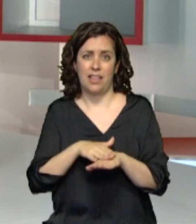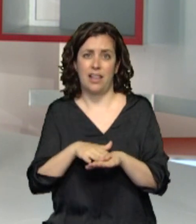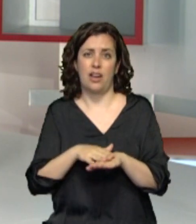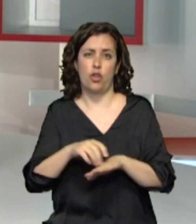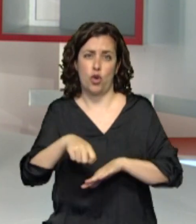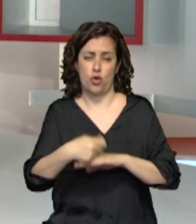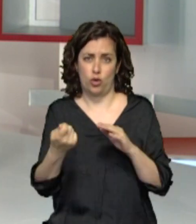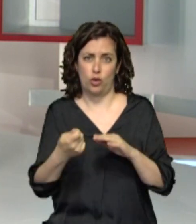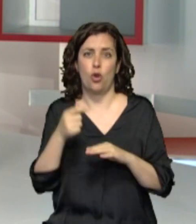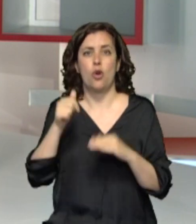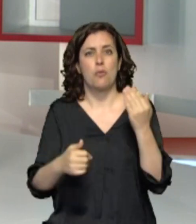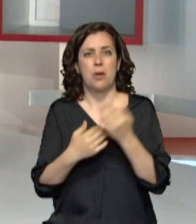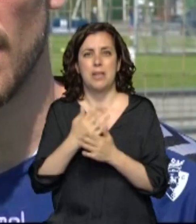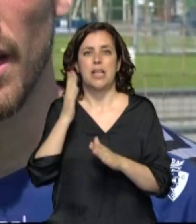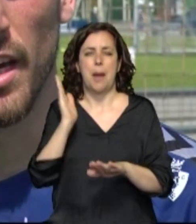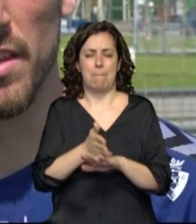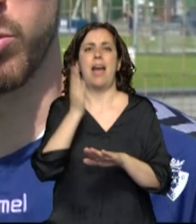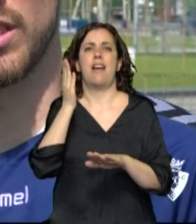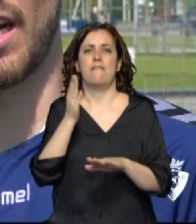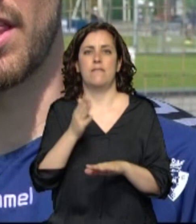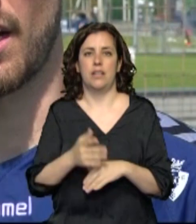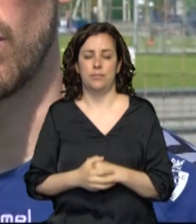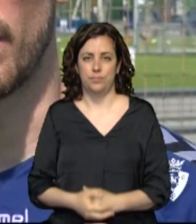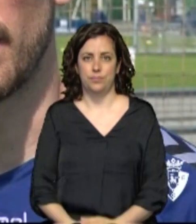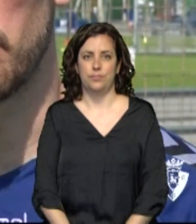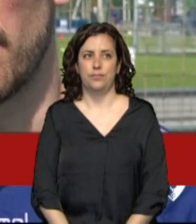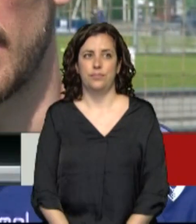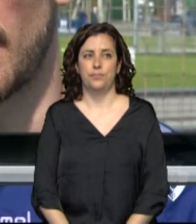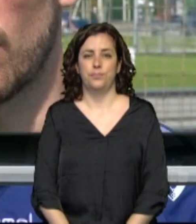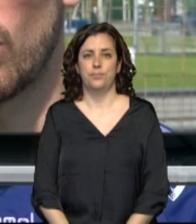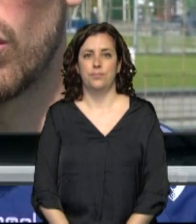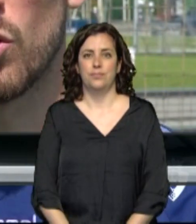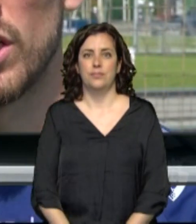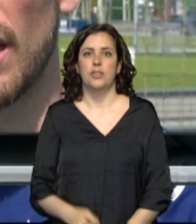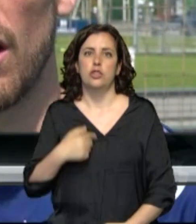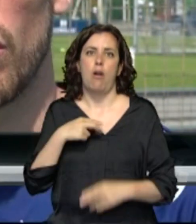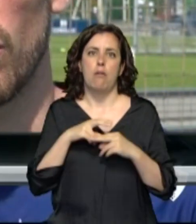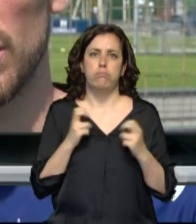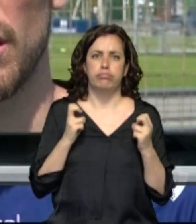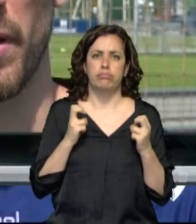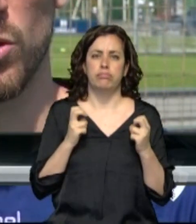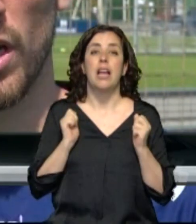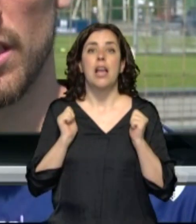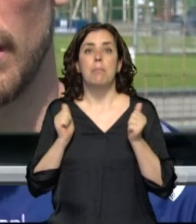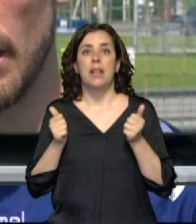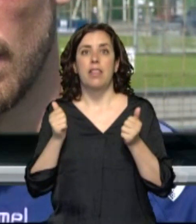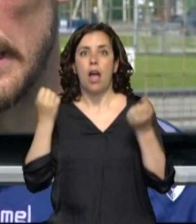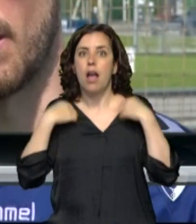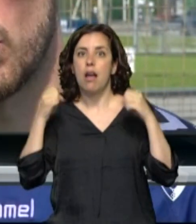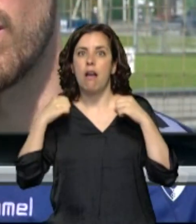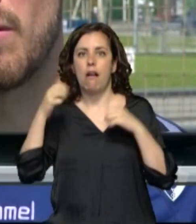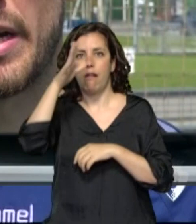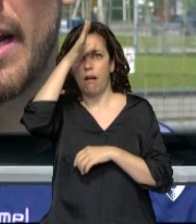marcada por el calor. Después de estar encerrado, empezar a entrenar con este calor y con estas temperaturas y